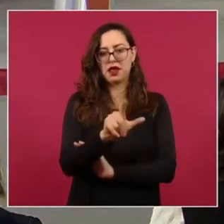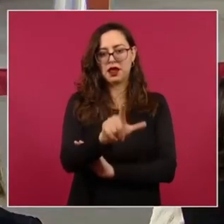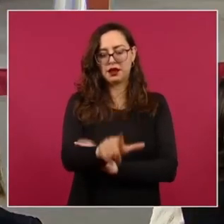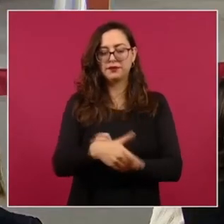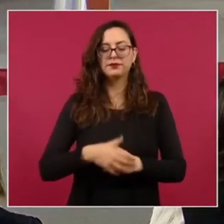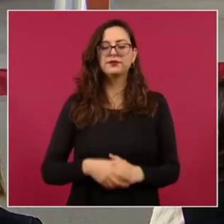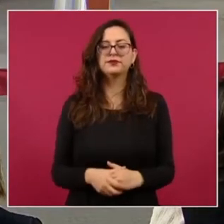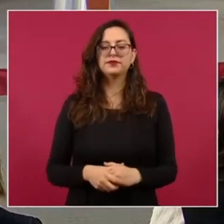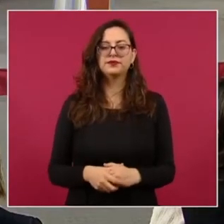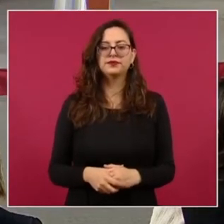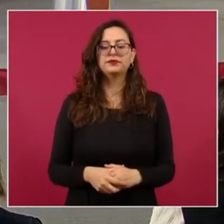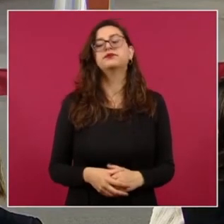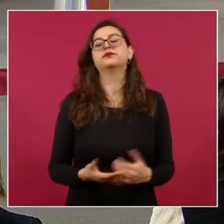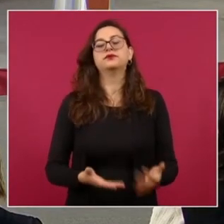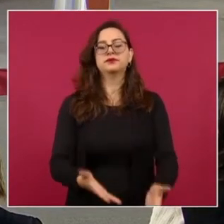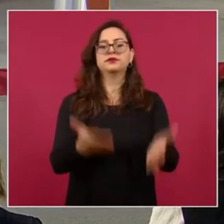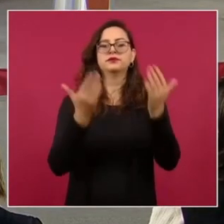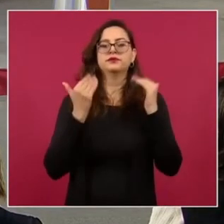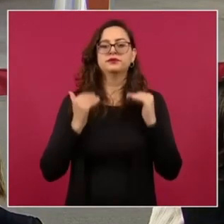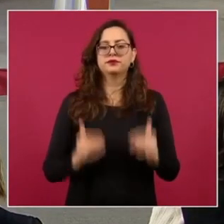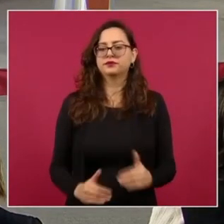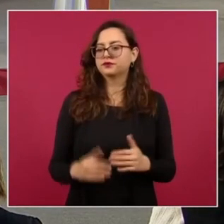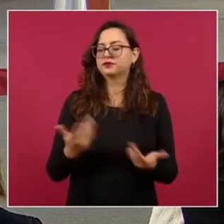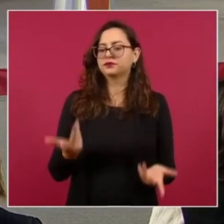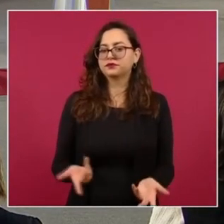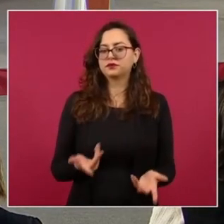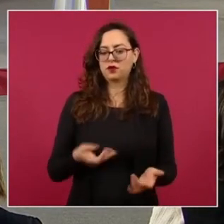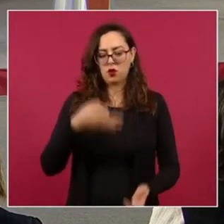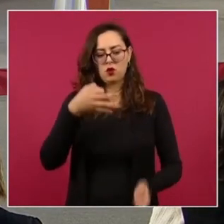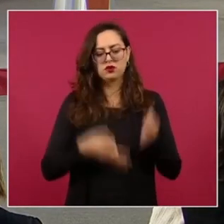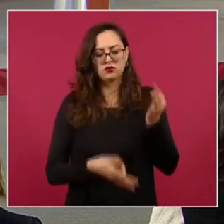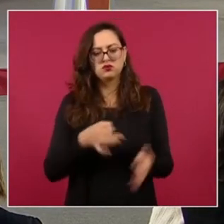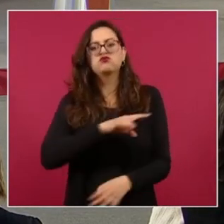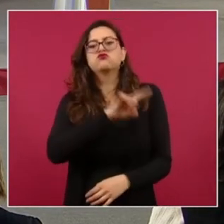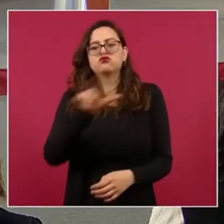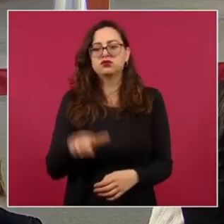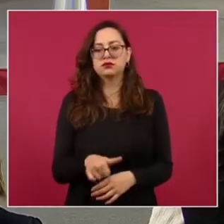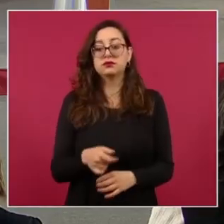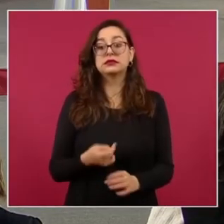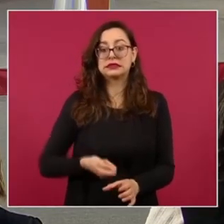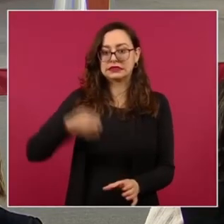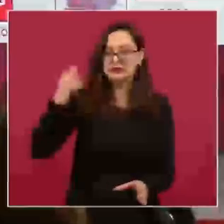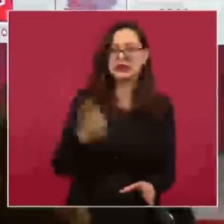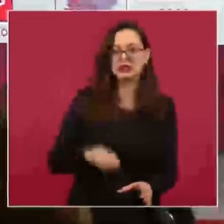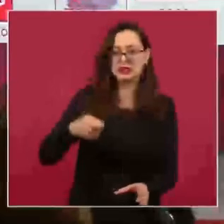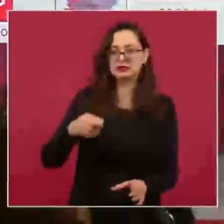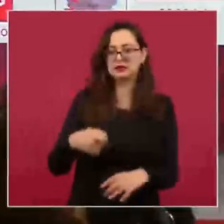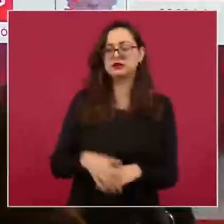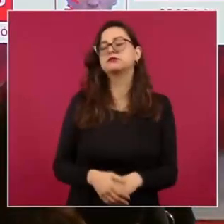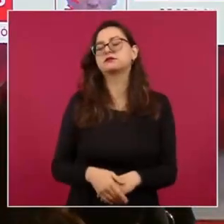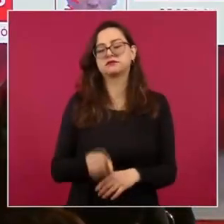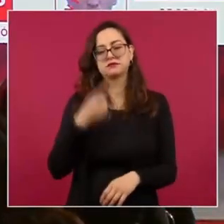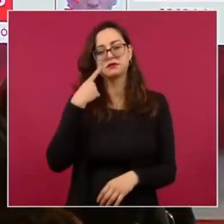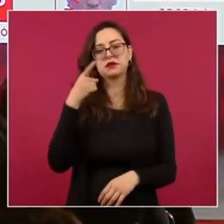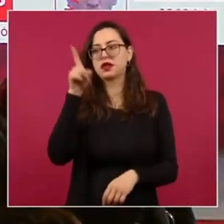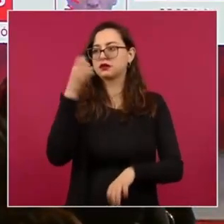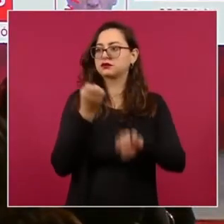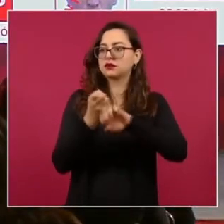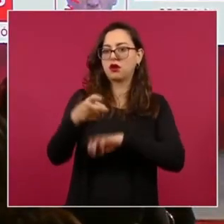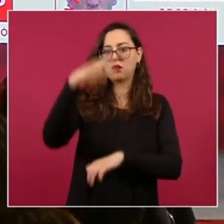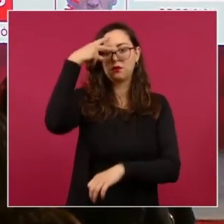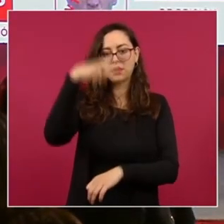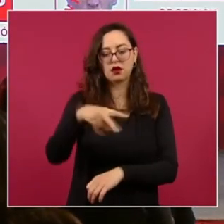Como sentencias relevantes, en el Estado de México se da cuenta de tres sentencias relevantes, una por